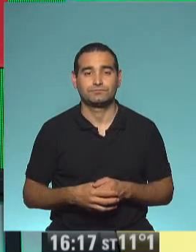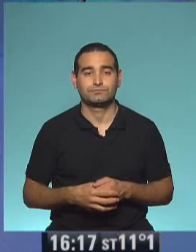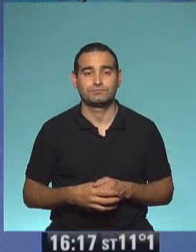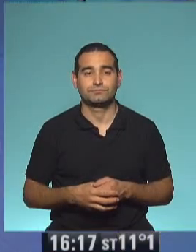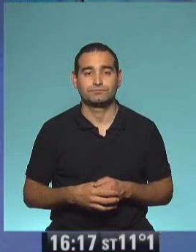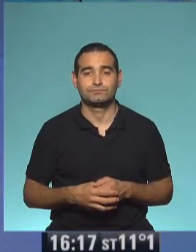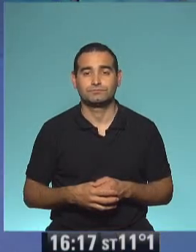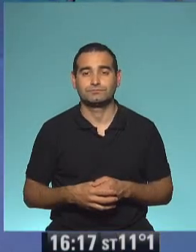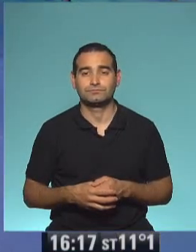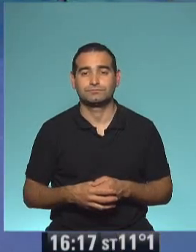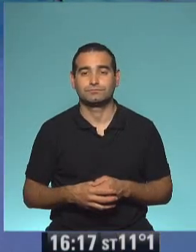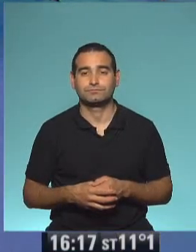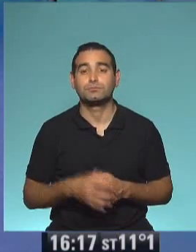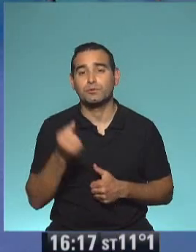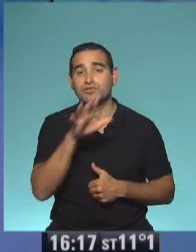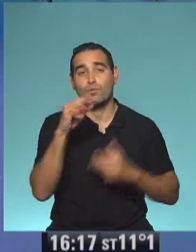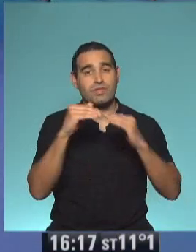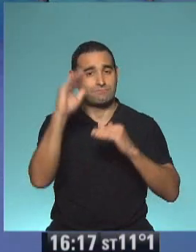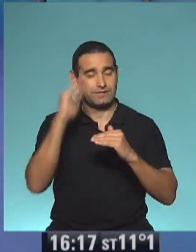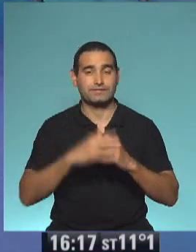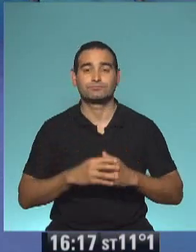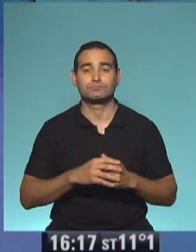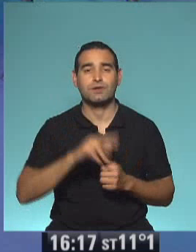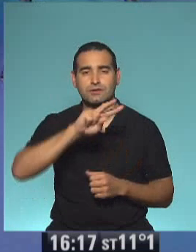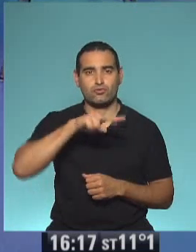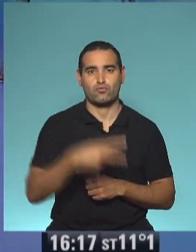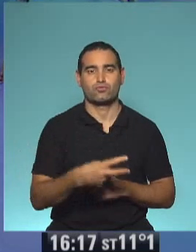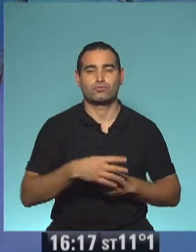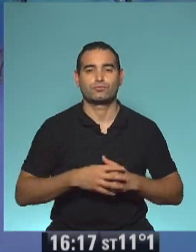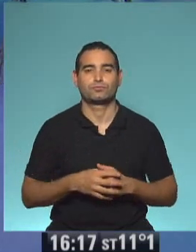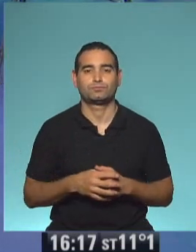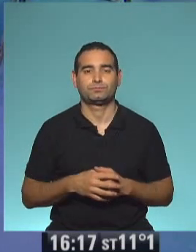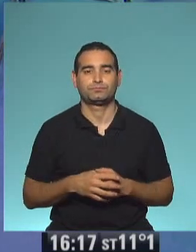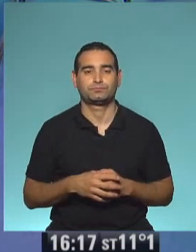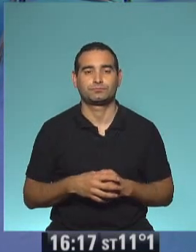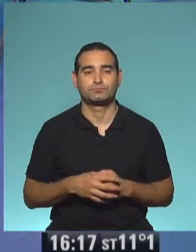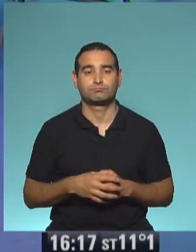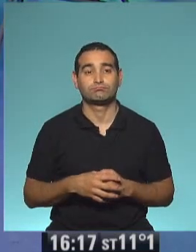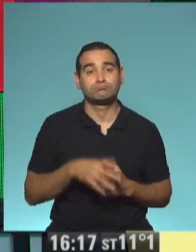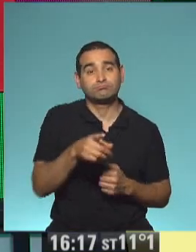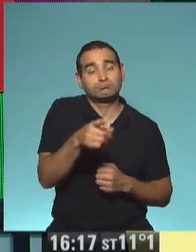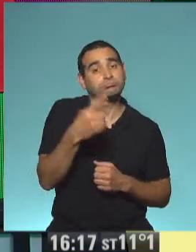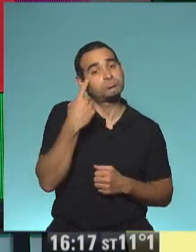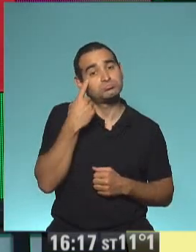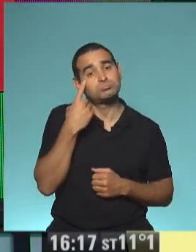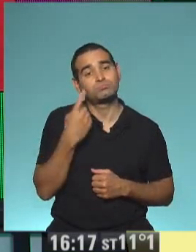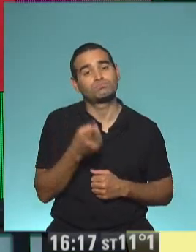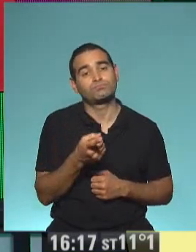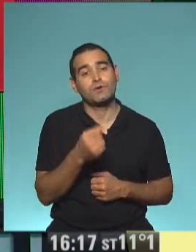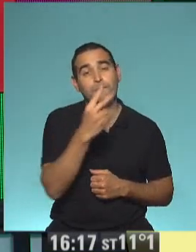que es más que 50. Muy bien. Segundo cálculo. Y acá podemos hacer, claro,